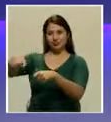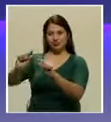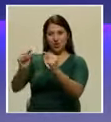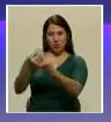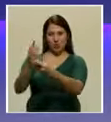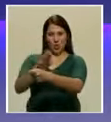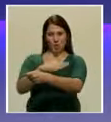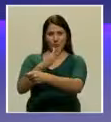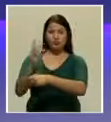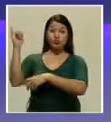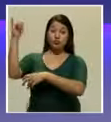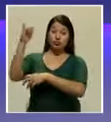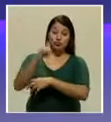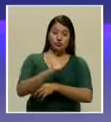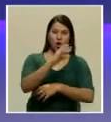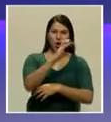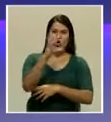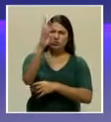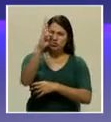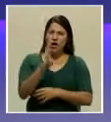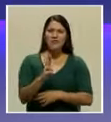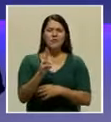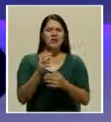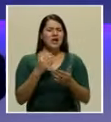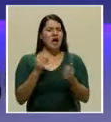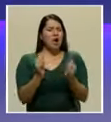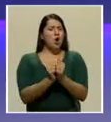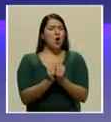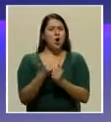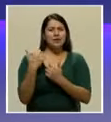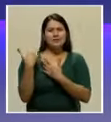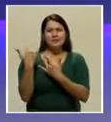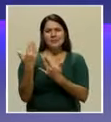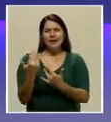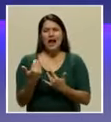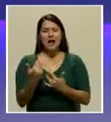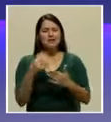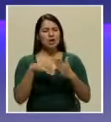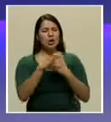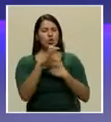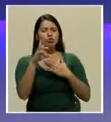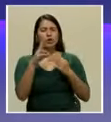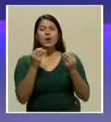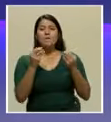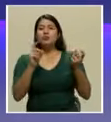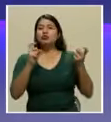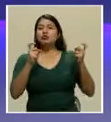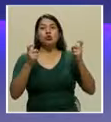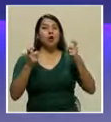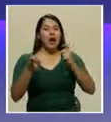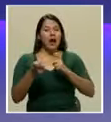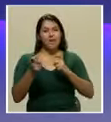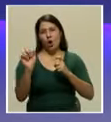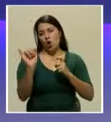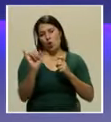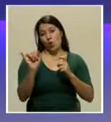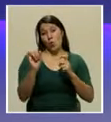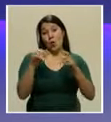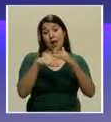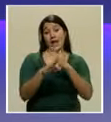vital y llena de esperanzas y cambios y revoluciones como era la Costa Rica de 1948.